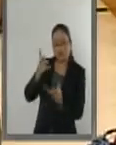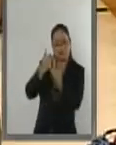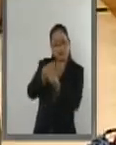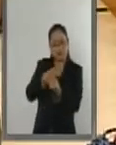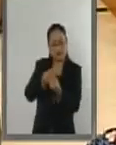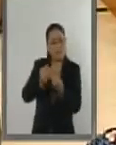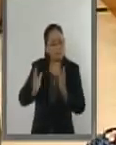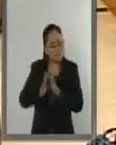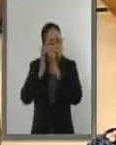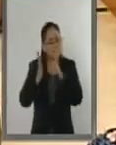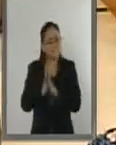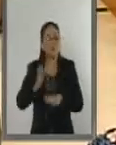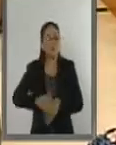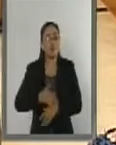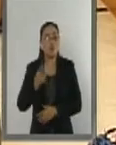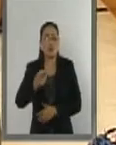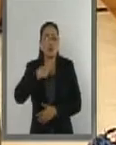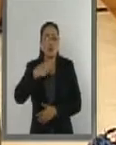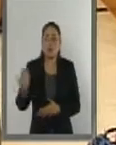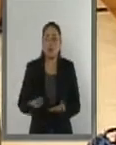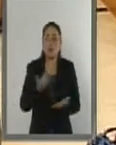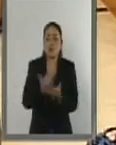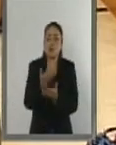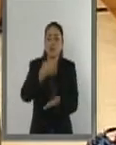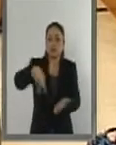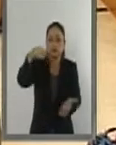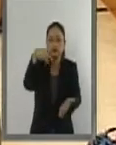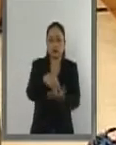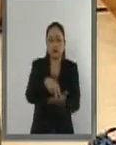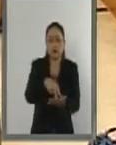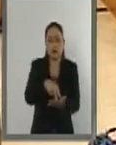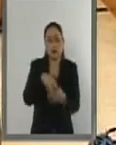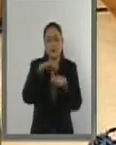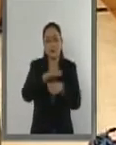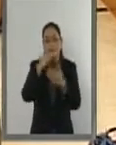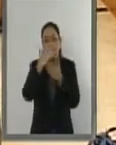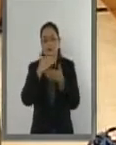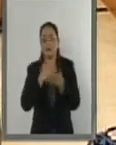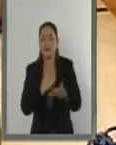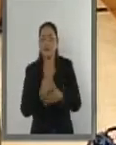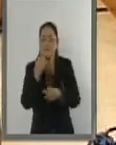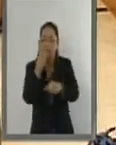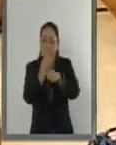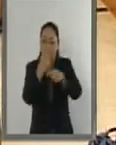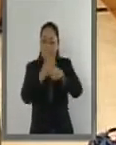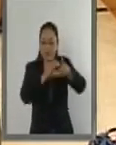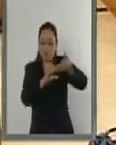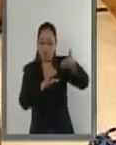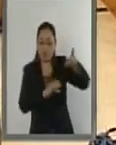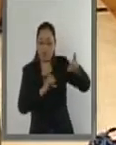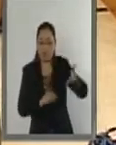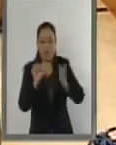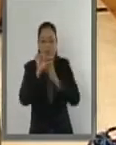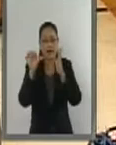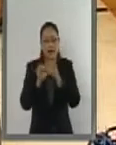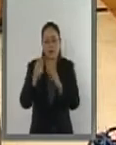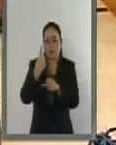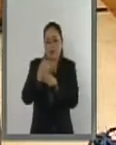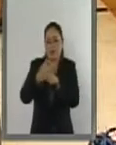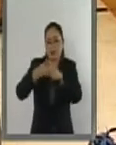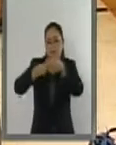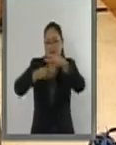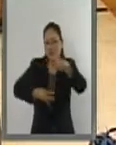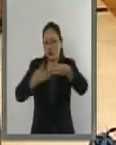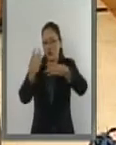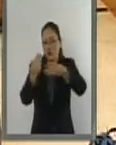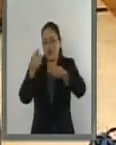tanto, vengo a proponer esta reforma al párrafo tercero del artículo primero, a la fracción 9